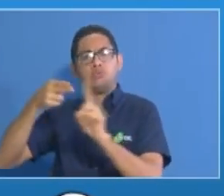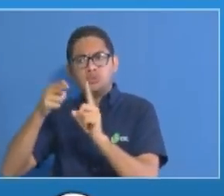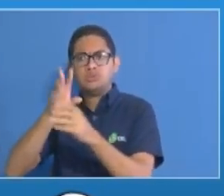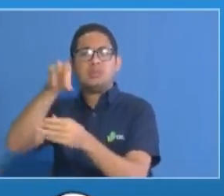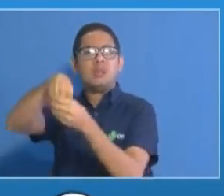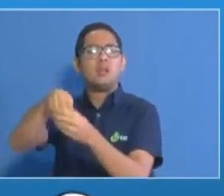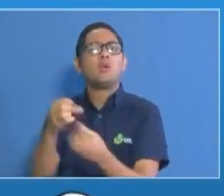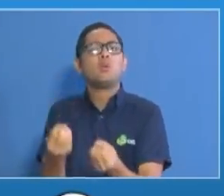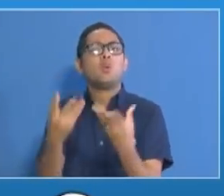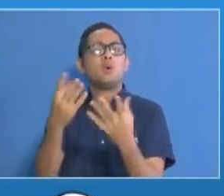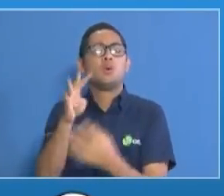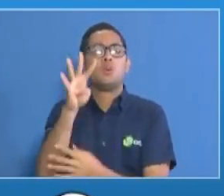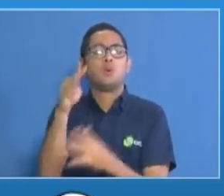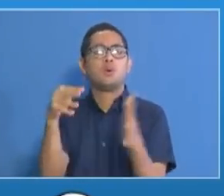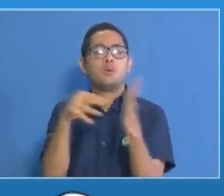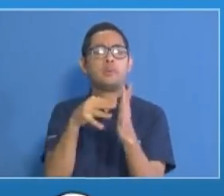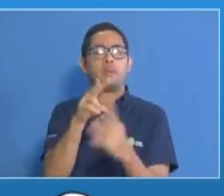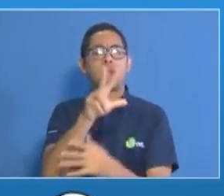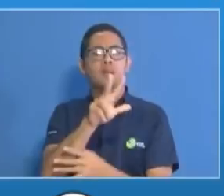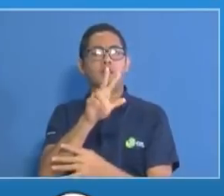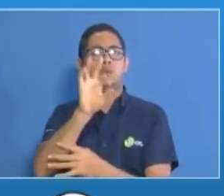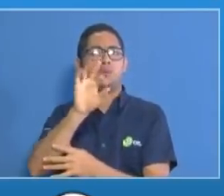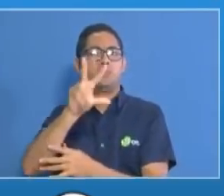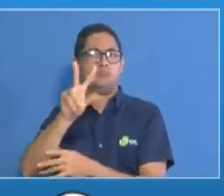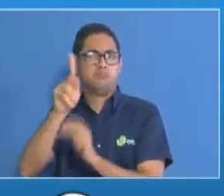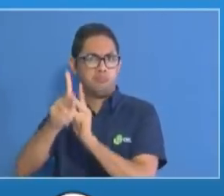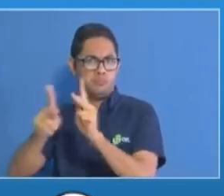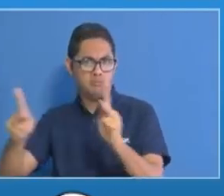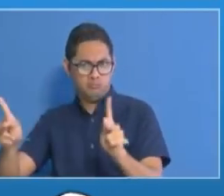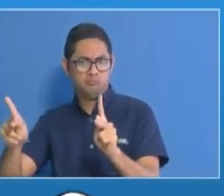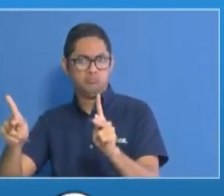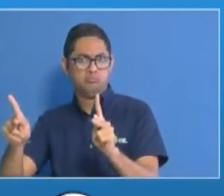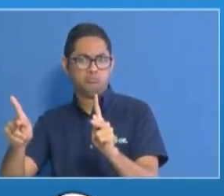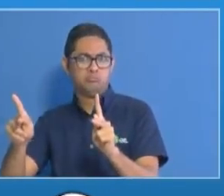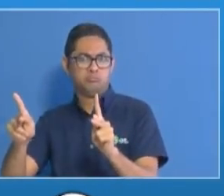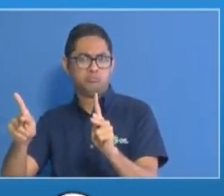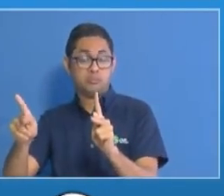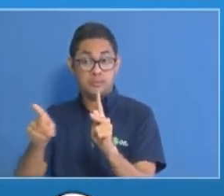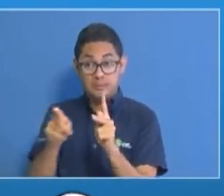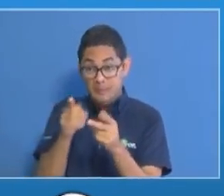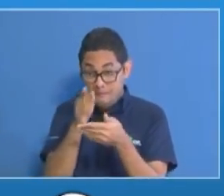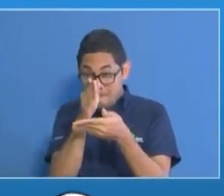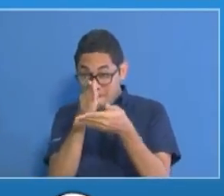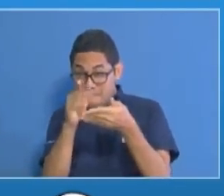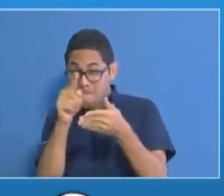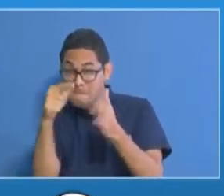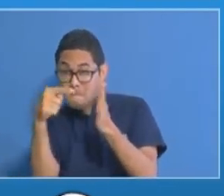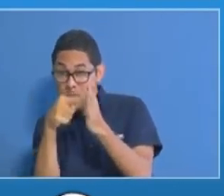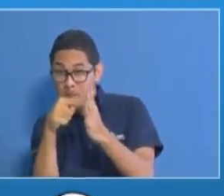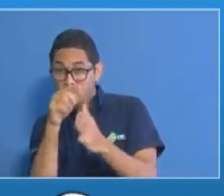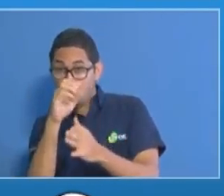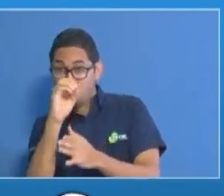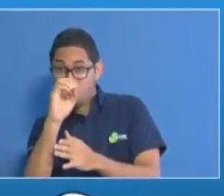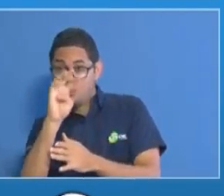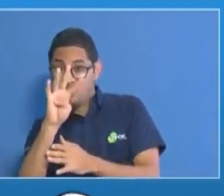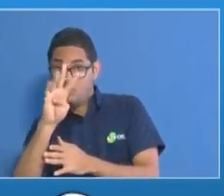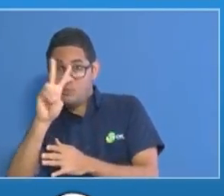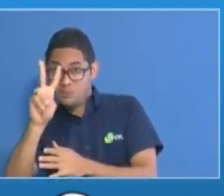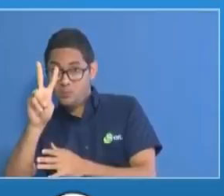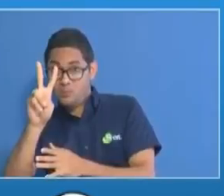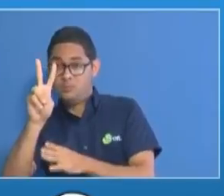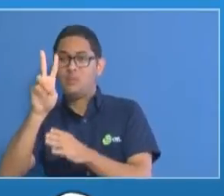4.393 personas y de ellas 1.042 se